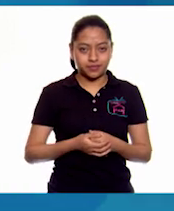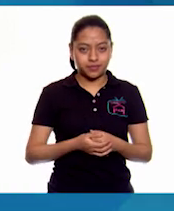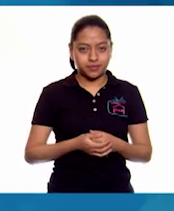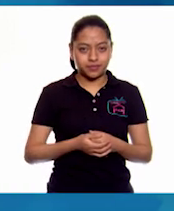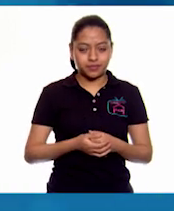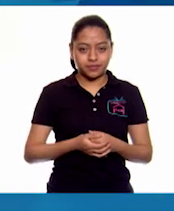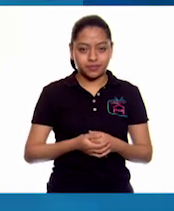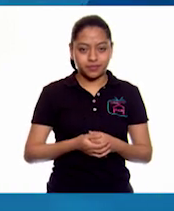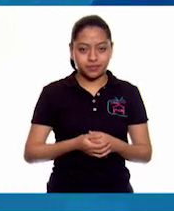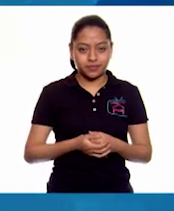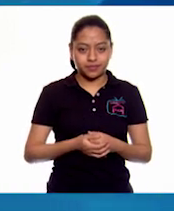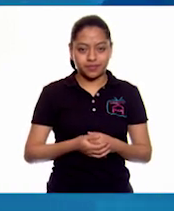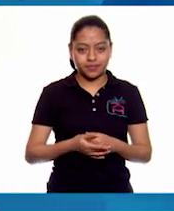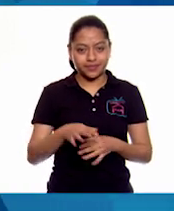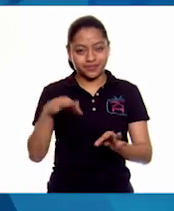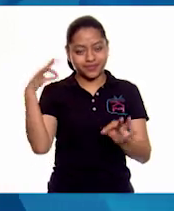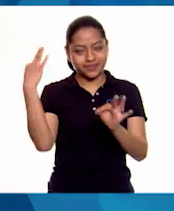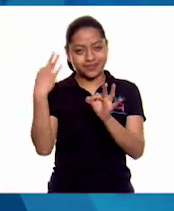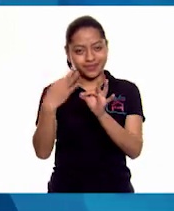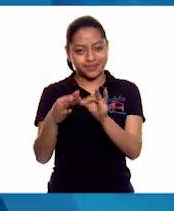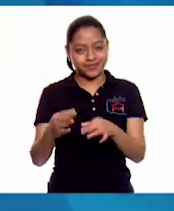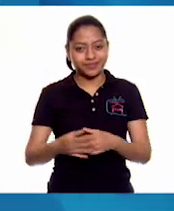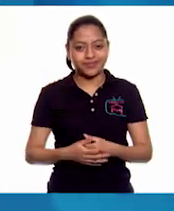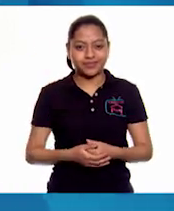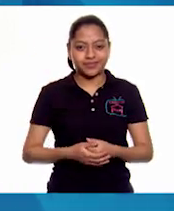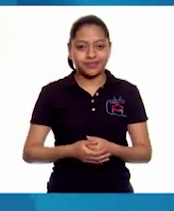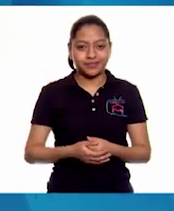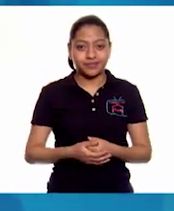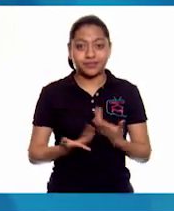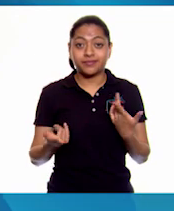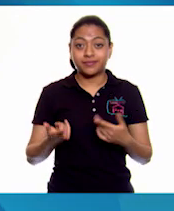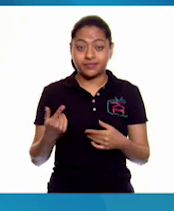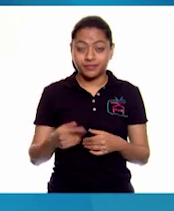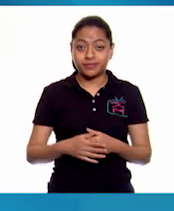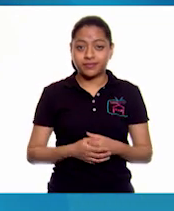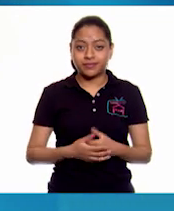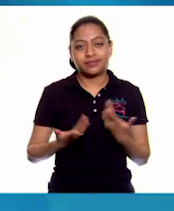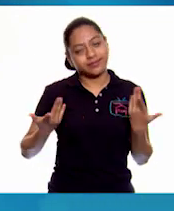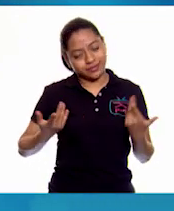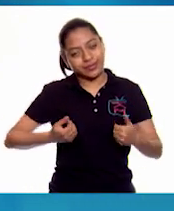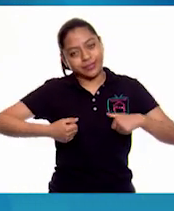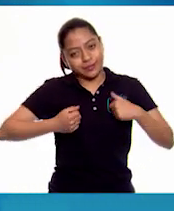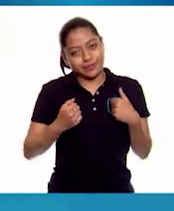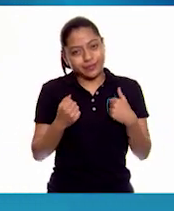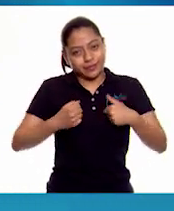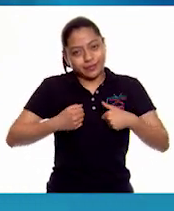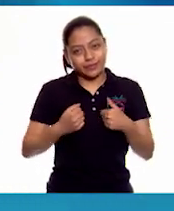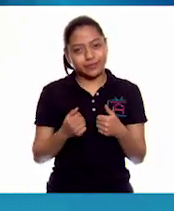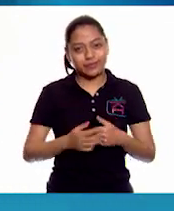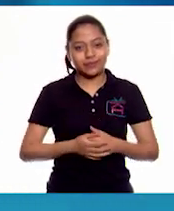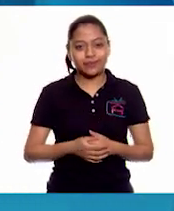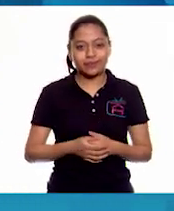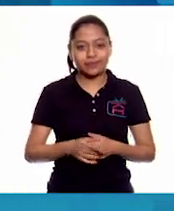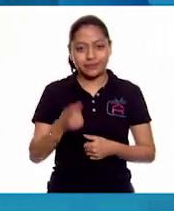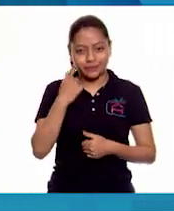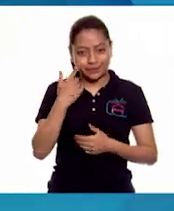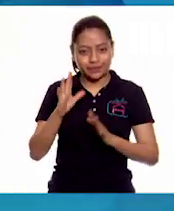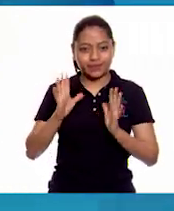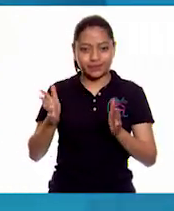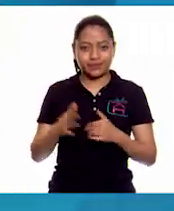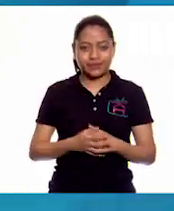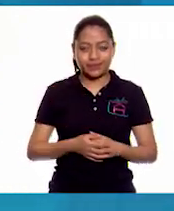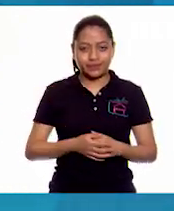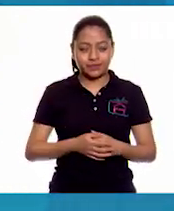ahí está. Bien, ahora necesitamos con que aletea este gallo, y aquí está su